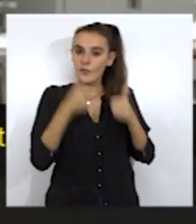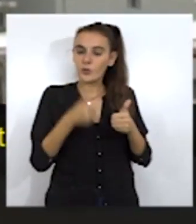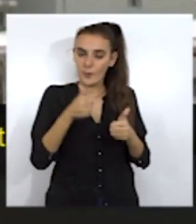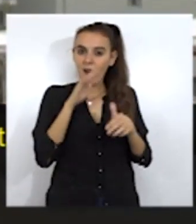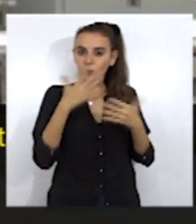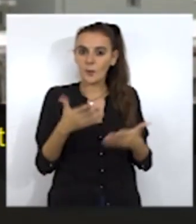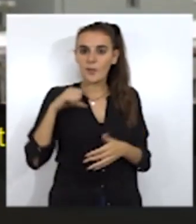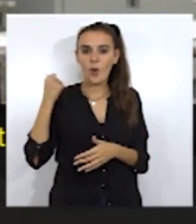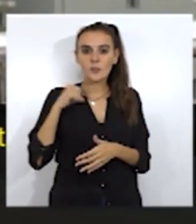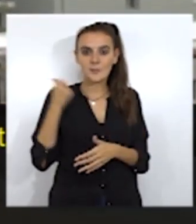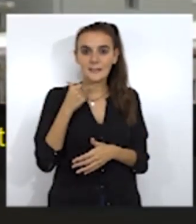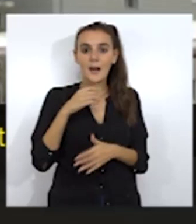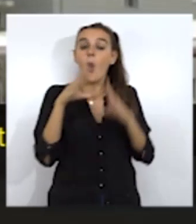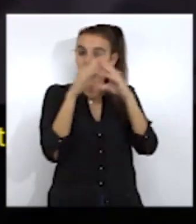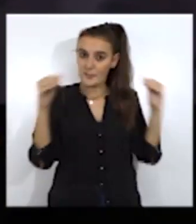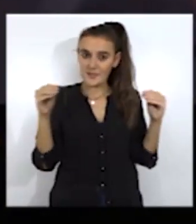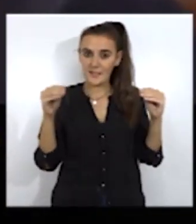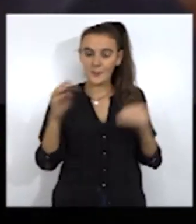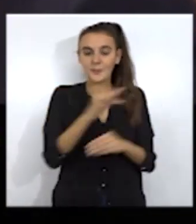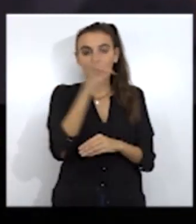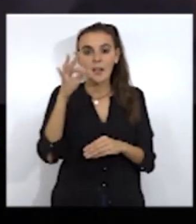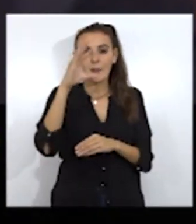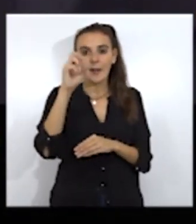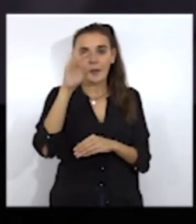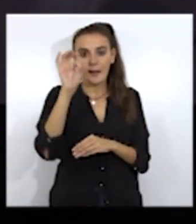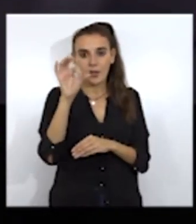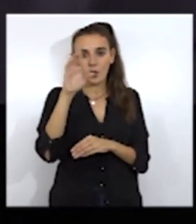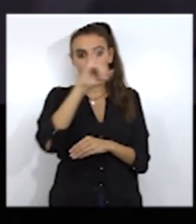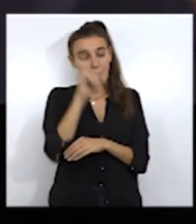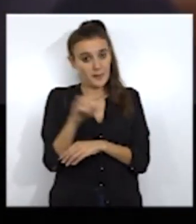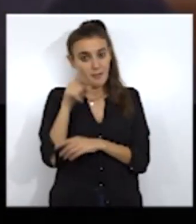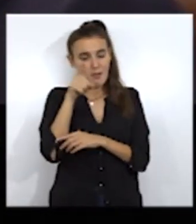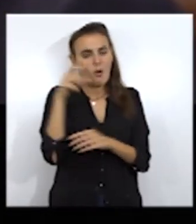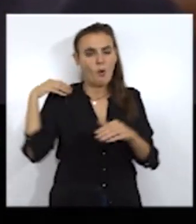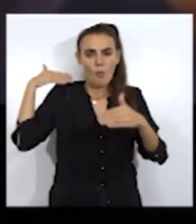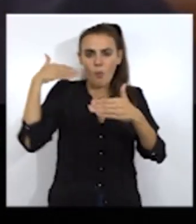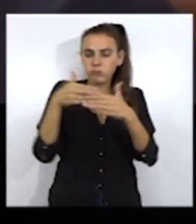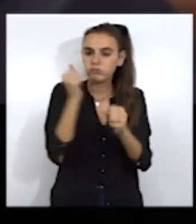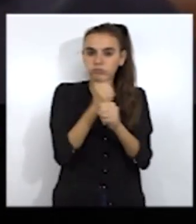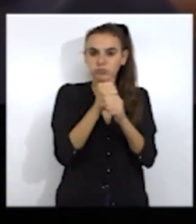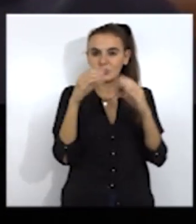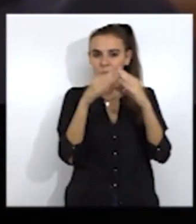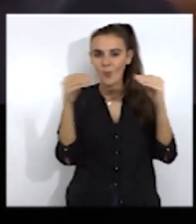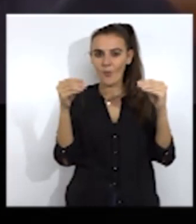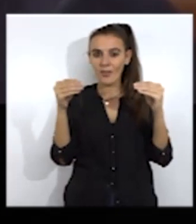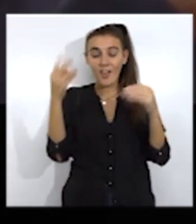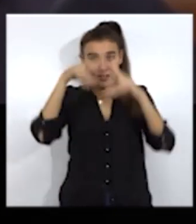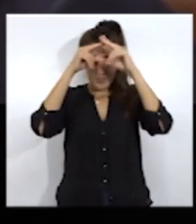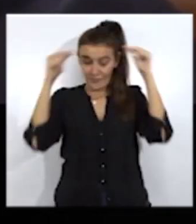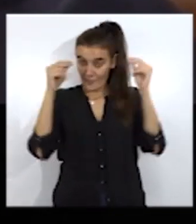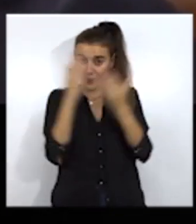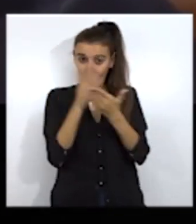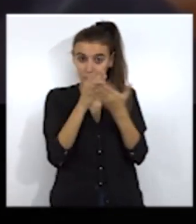funcionamiento del actual hospital universitario. Además, Carlos Ramírez cuenta con una labor docente en la Escuela Universitaria de